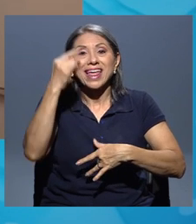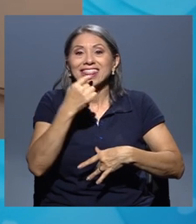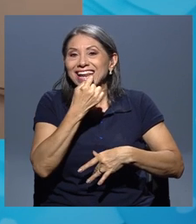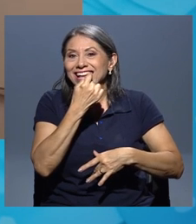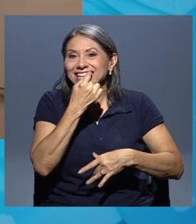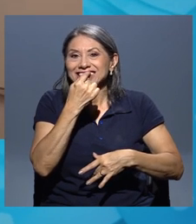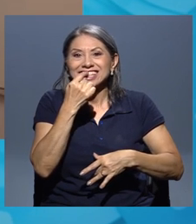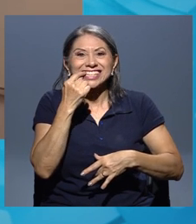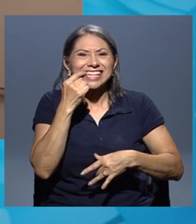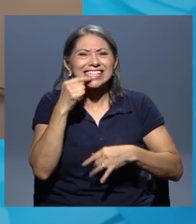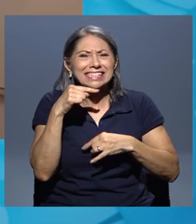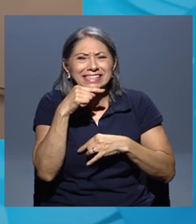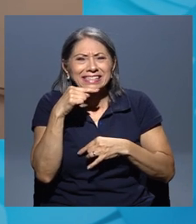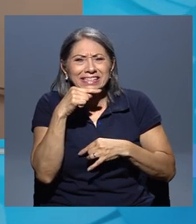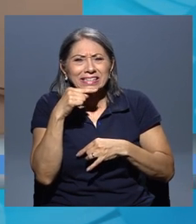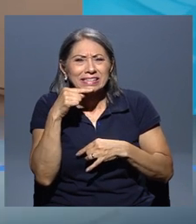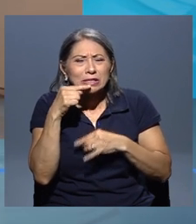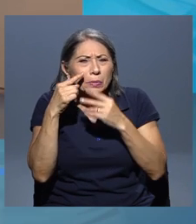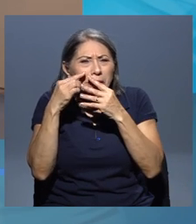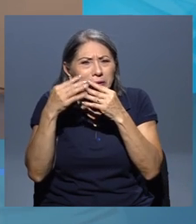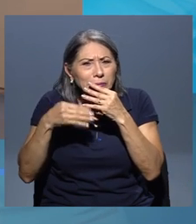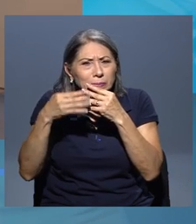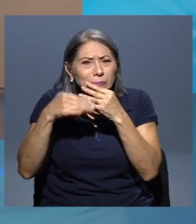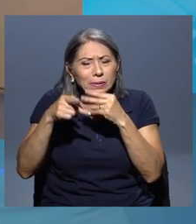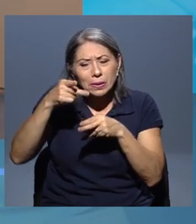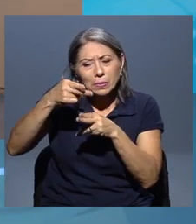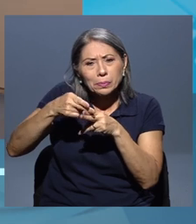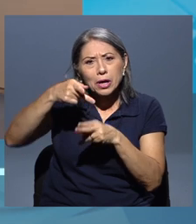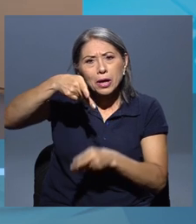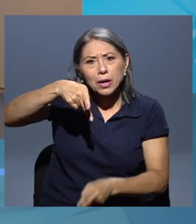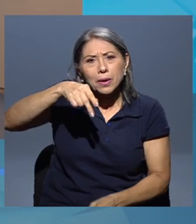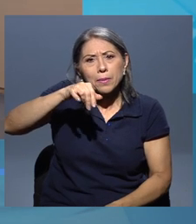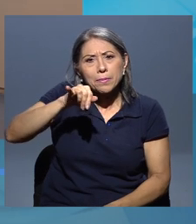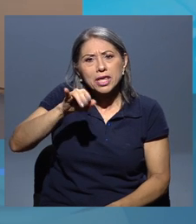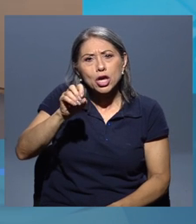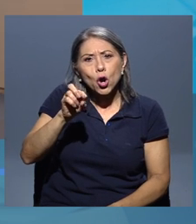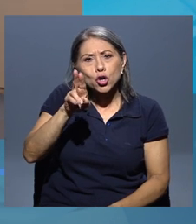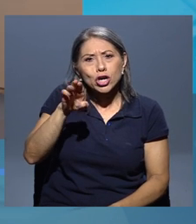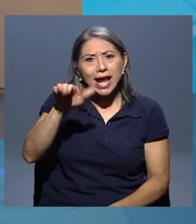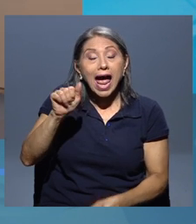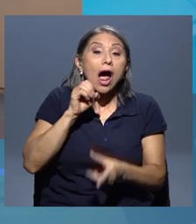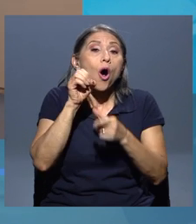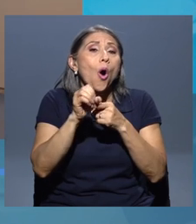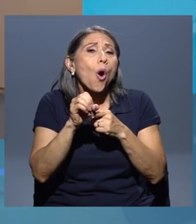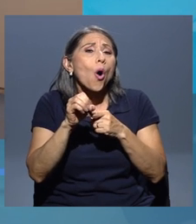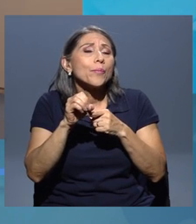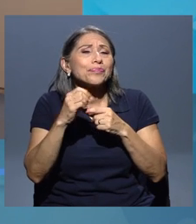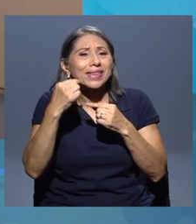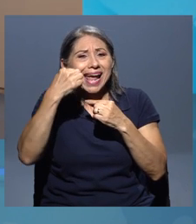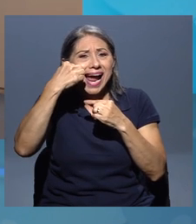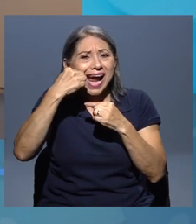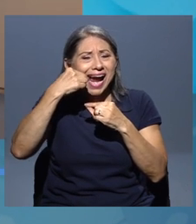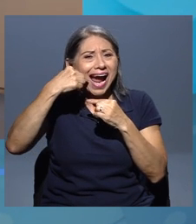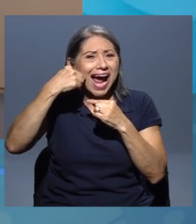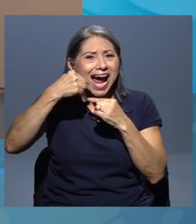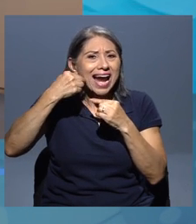conoce como piorrea, caries dentales. Hay muchas piezas que extraer. en realidad, digamos, es